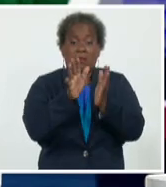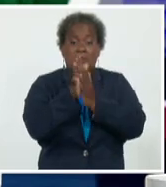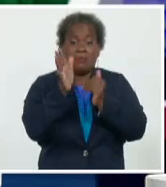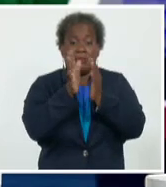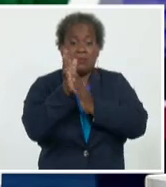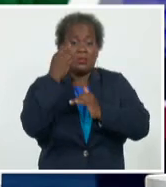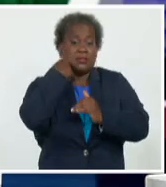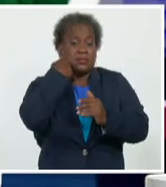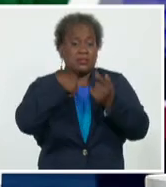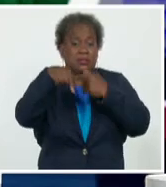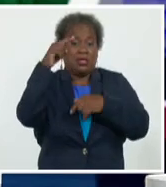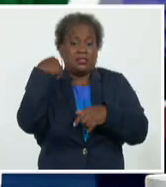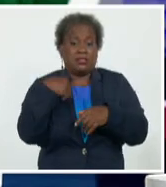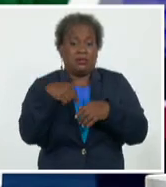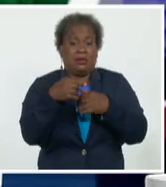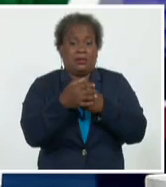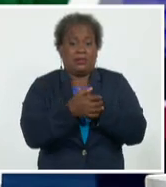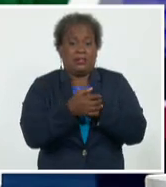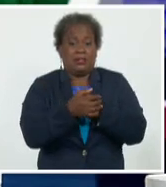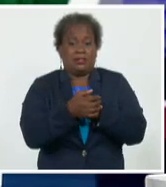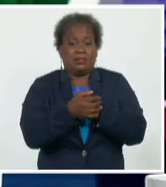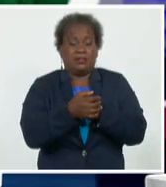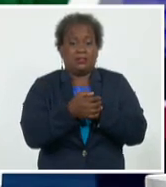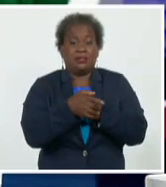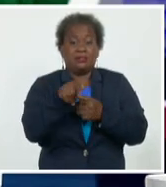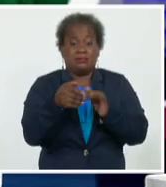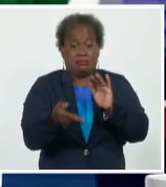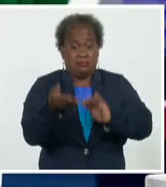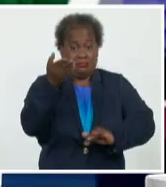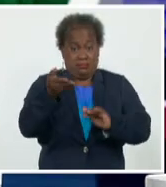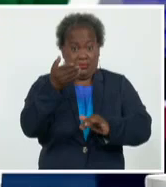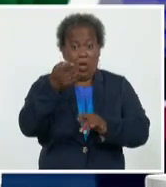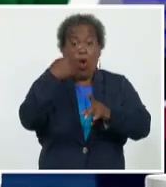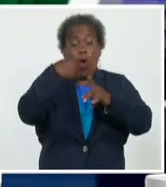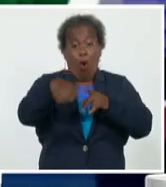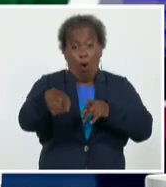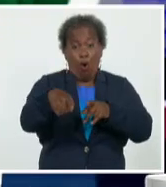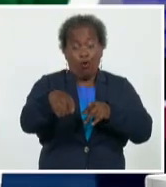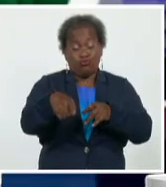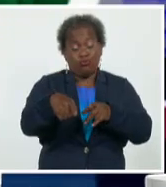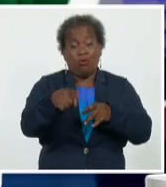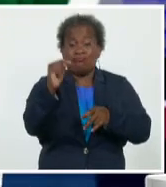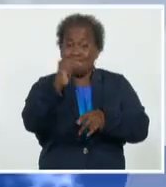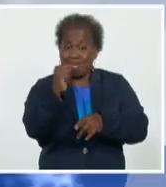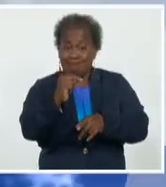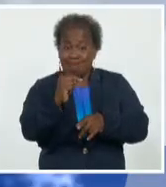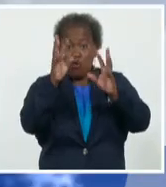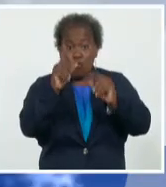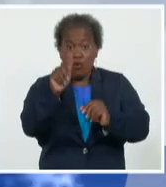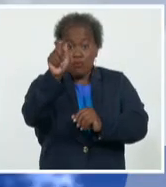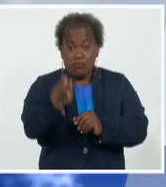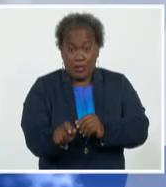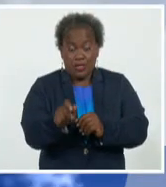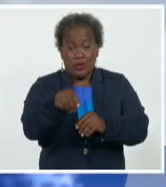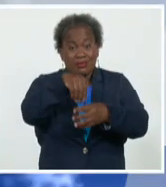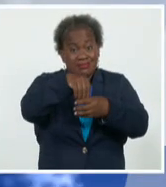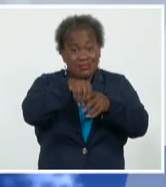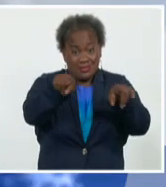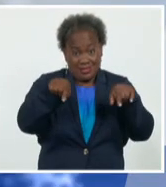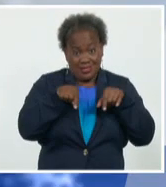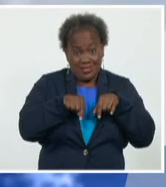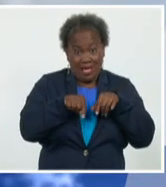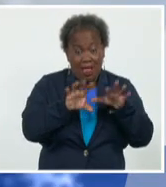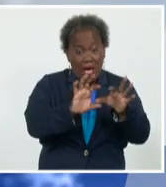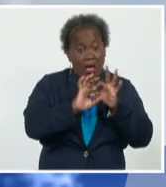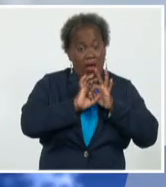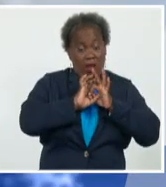anterior. No es el mismo. Es un riesgo muy elevado. Otro récord negativo es el número de pacientes en salas de terapia intensiva.